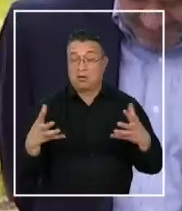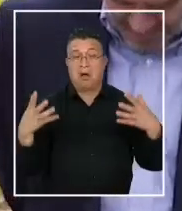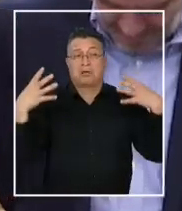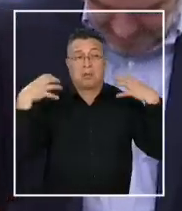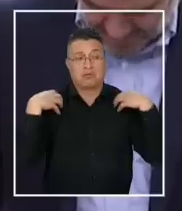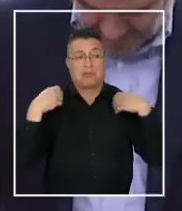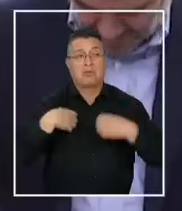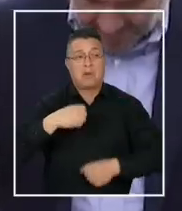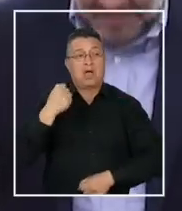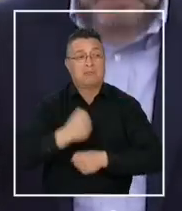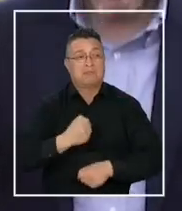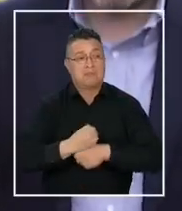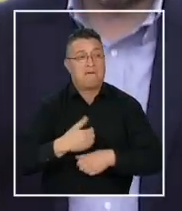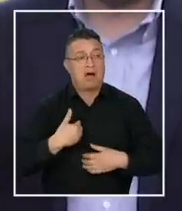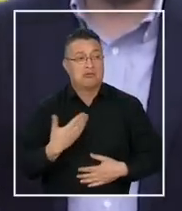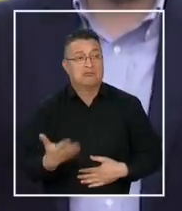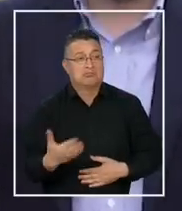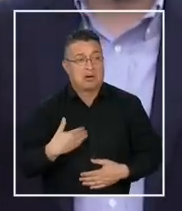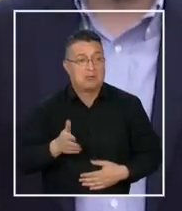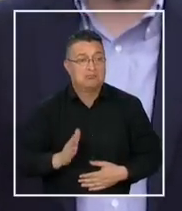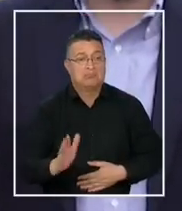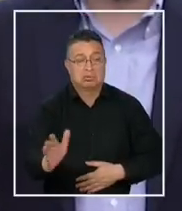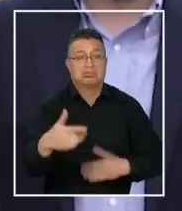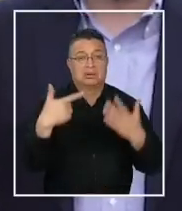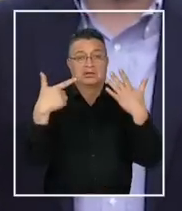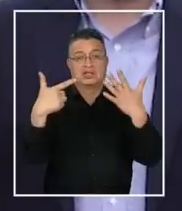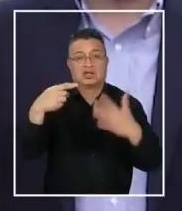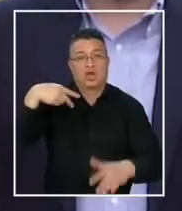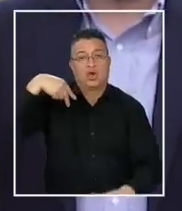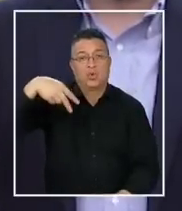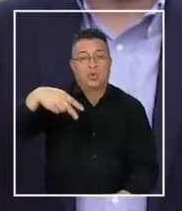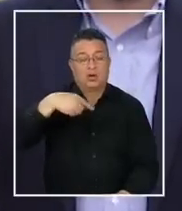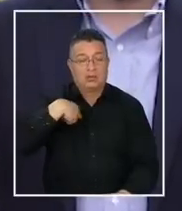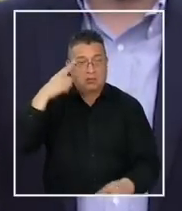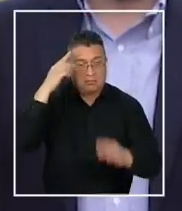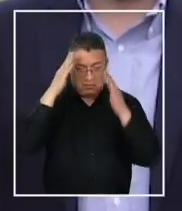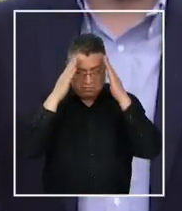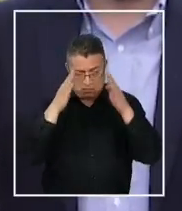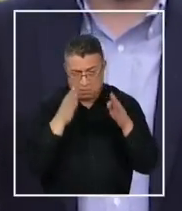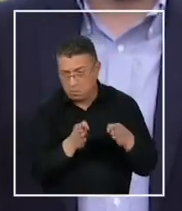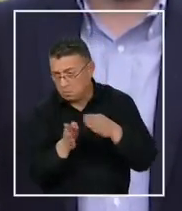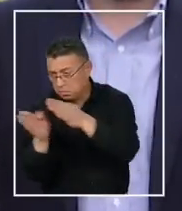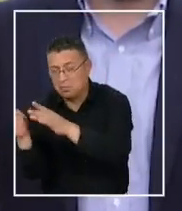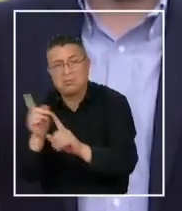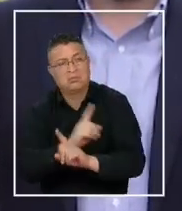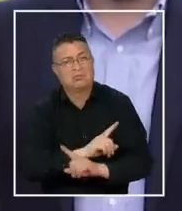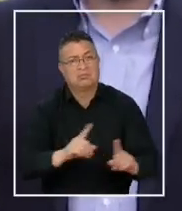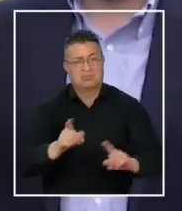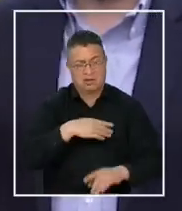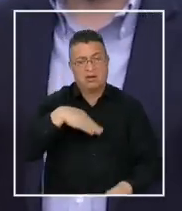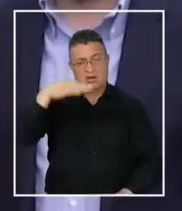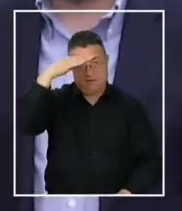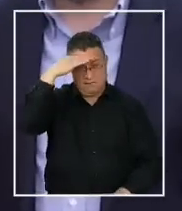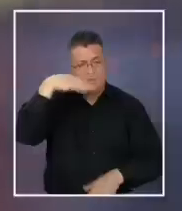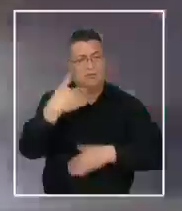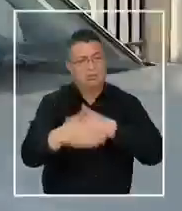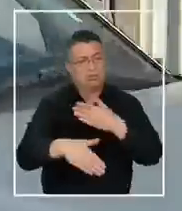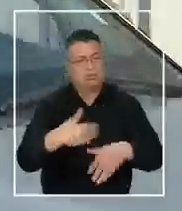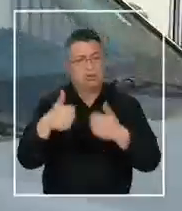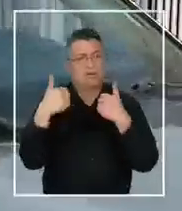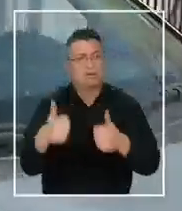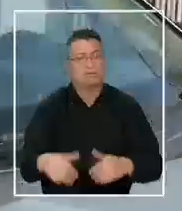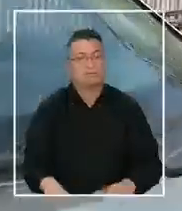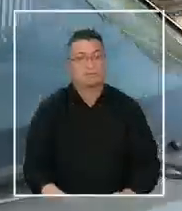responsabilidad el trabajo que comienza el 7 de junio, que no nos desviamos en la atención y confiamos que esta se va a desarrollar de la mejor forma posible.